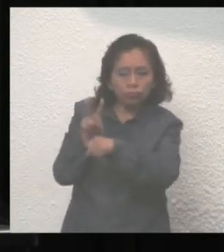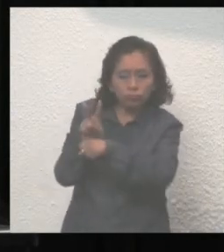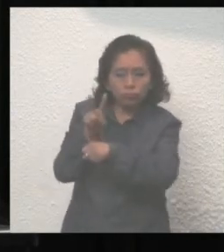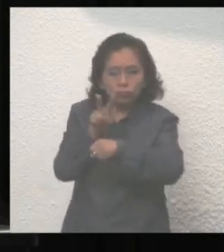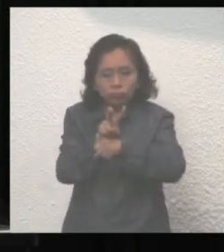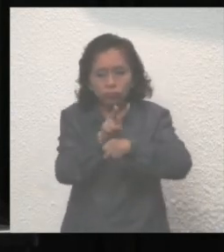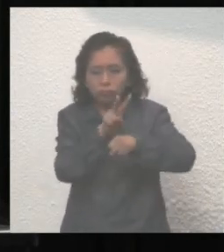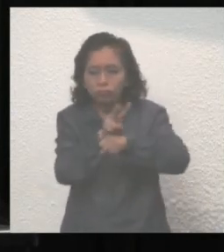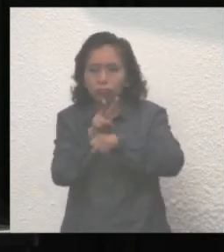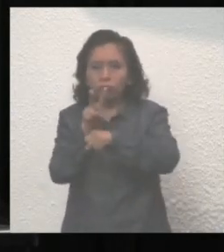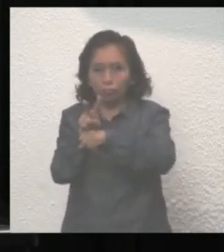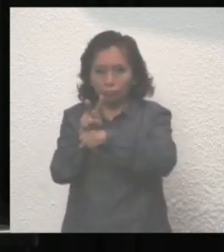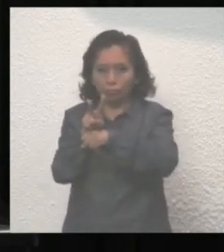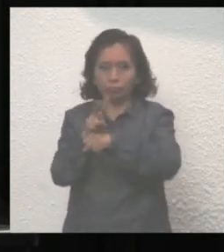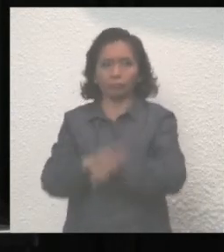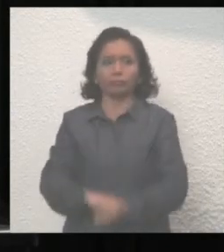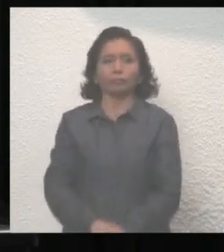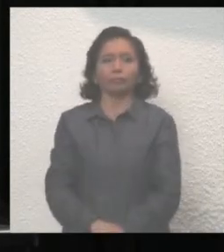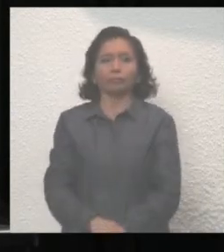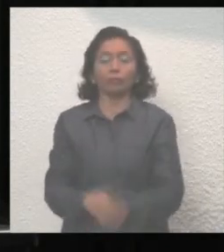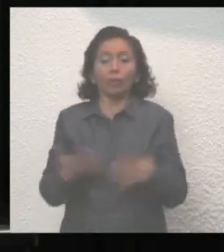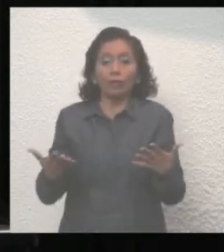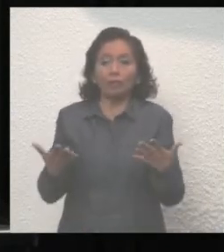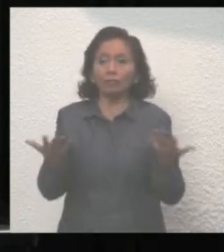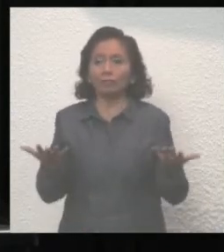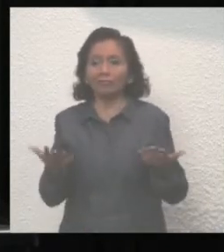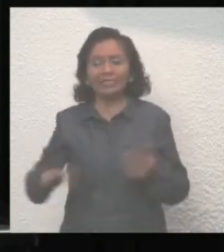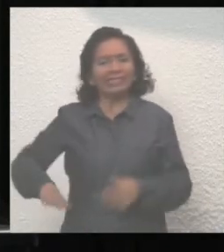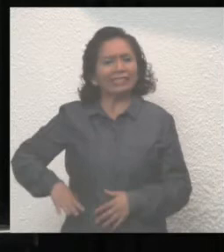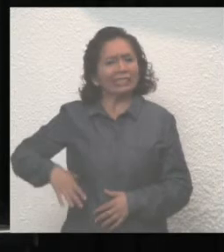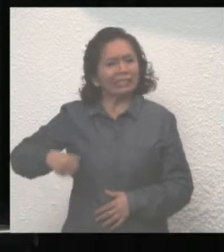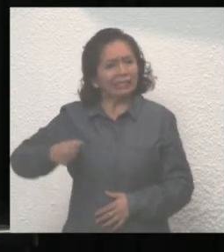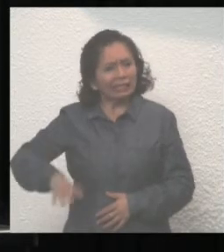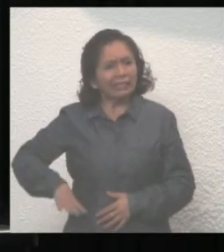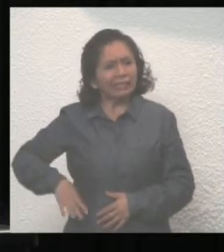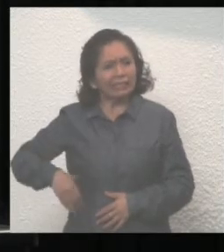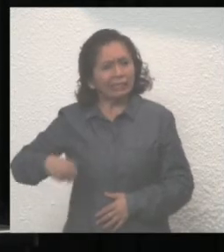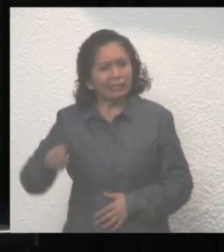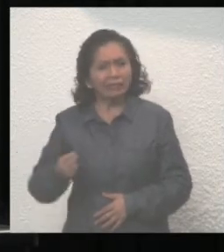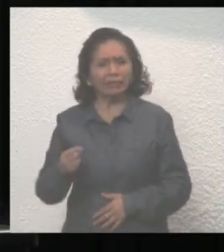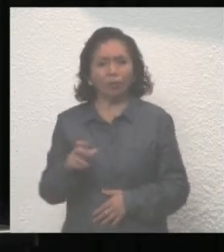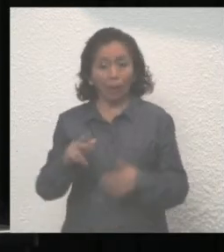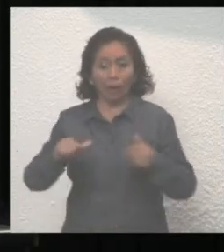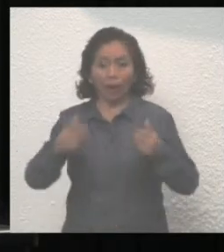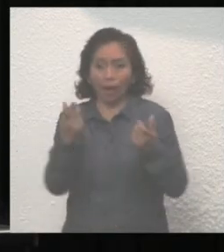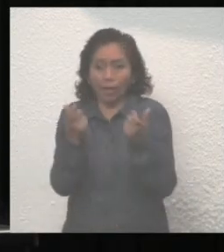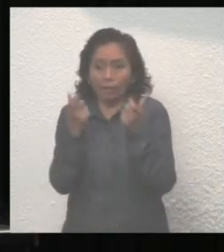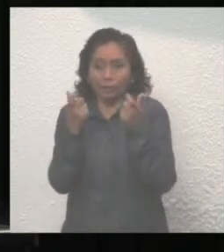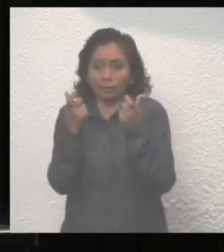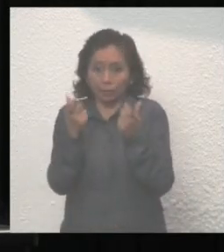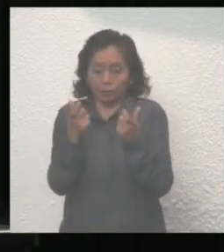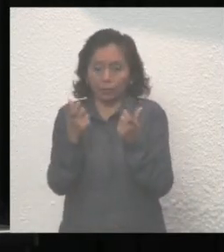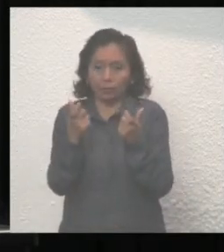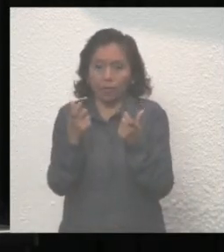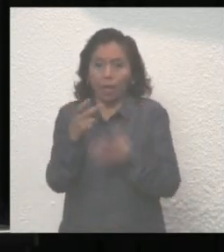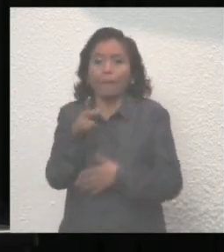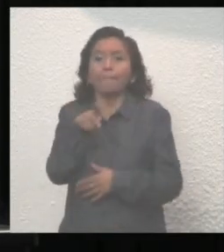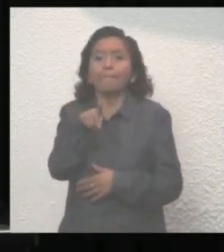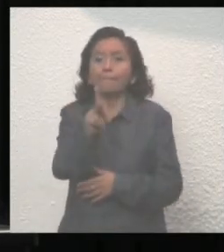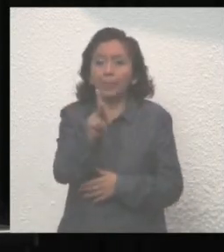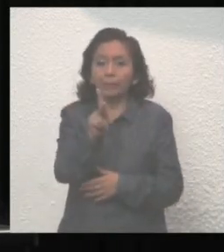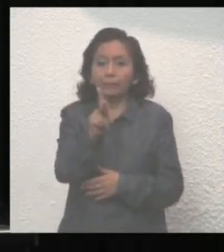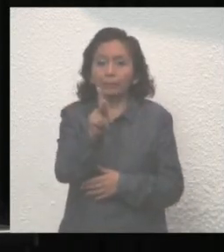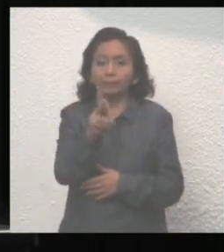resultados. Han sido muchos los esfuerzos en la reactivación económica sin embargo